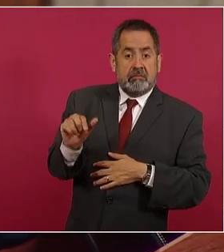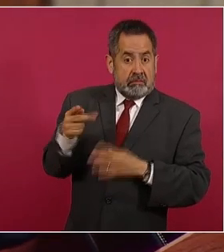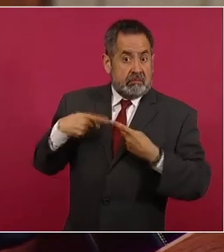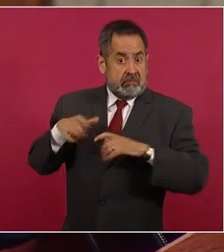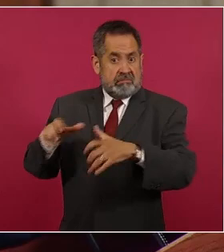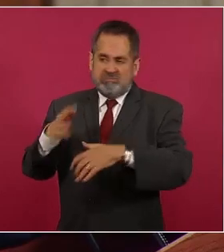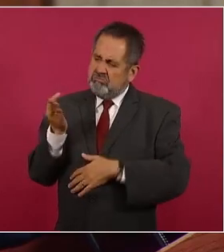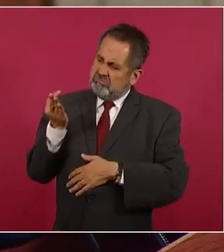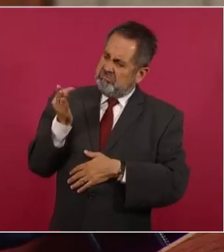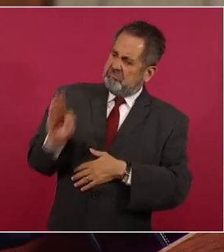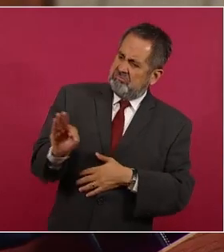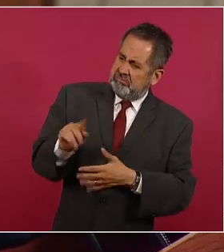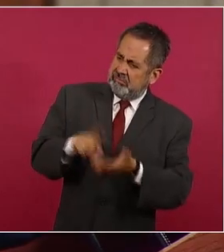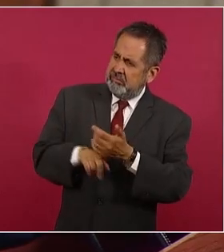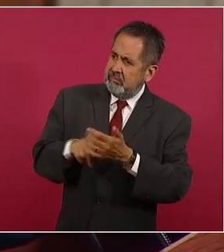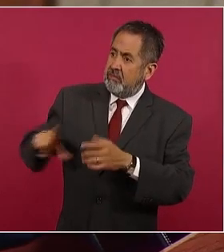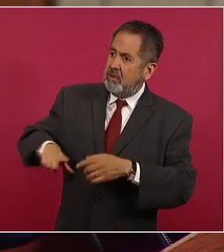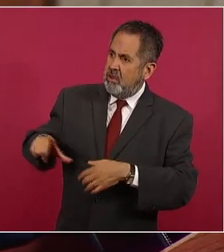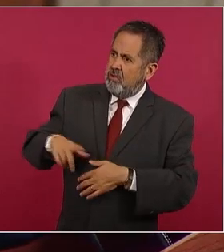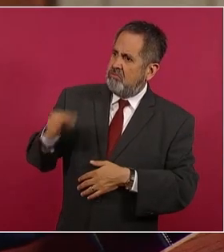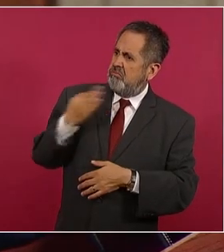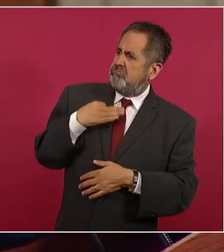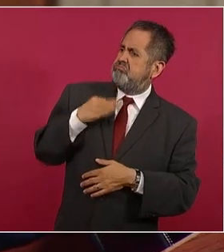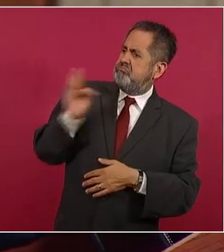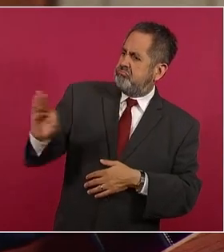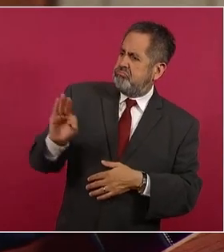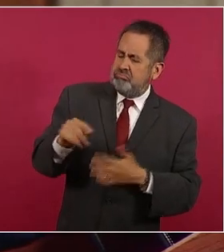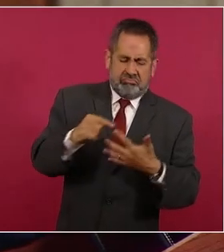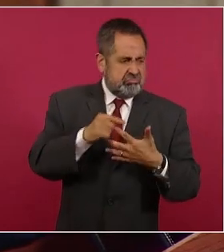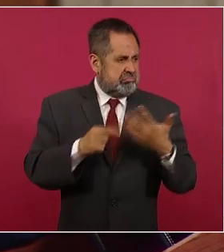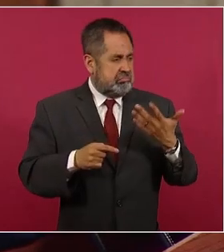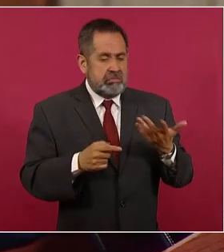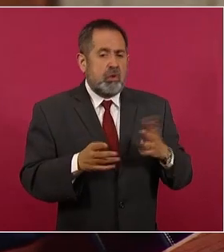en alguna de las formas siguientes.